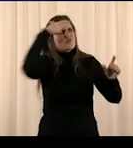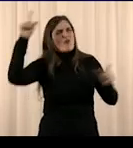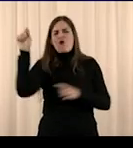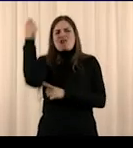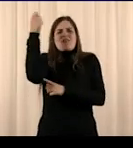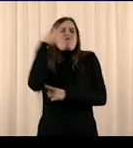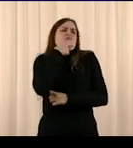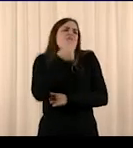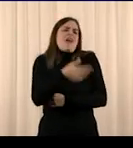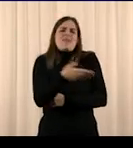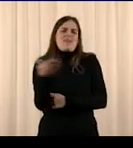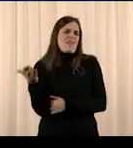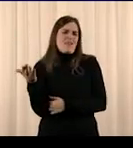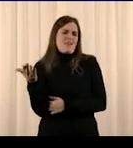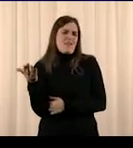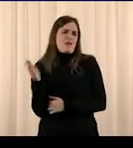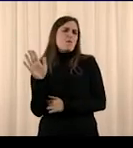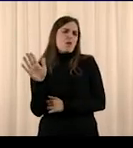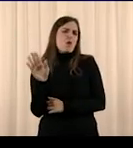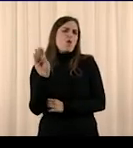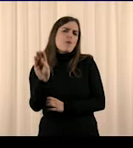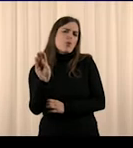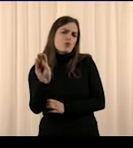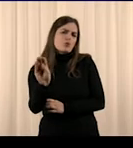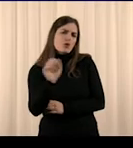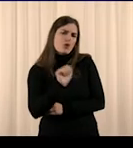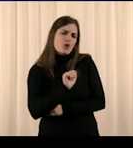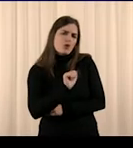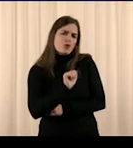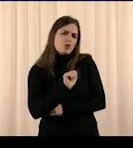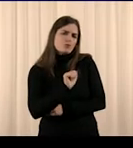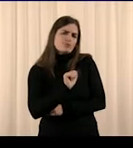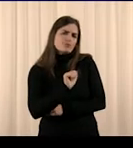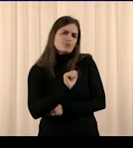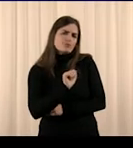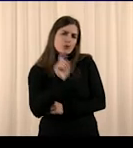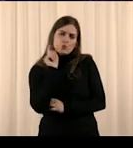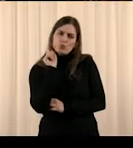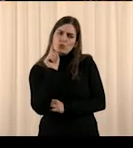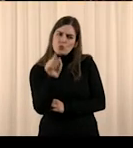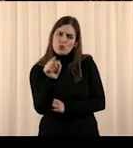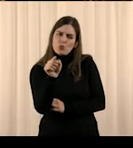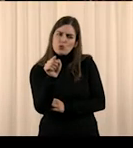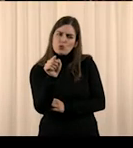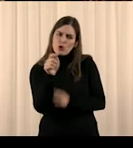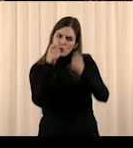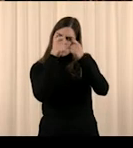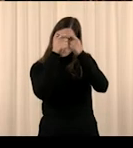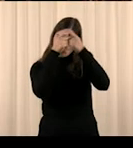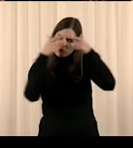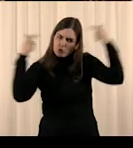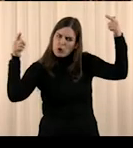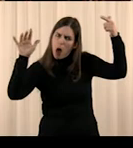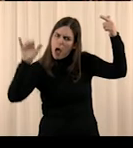pregunta es, ¿tenemos algún sueño que